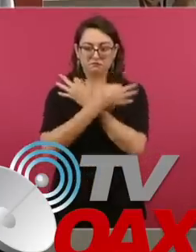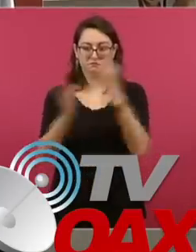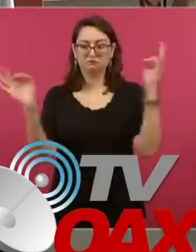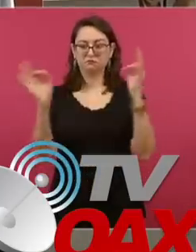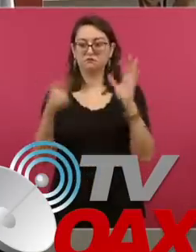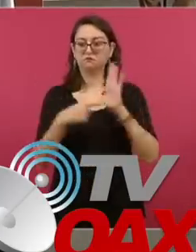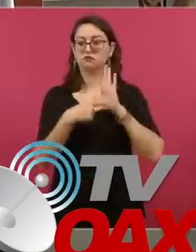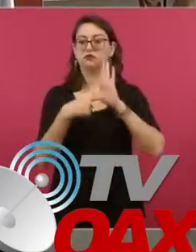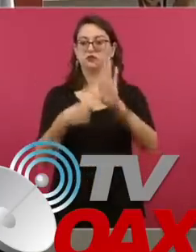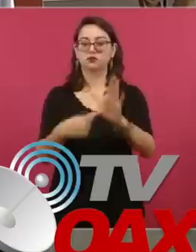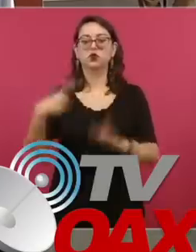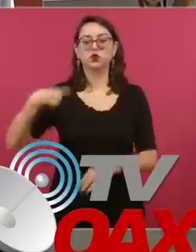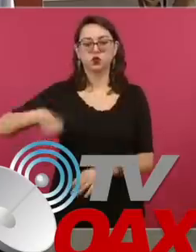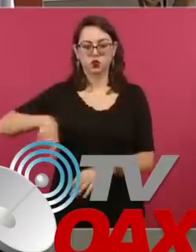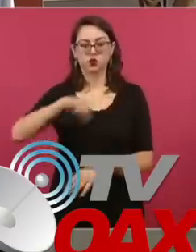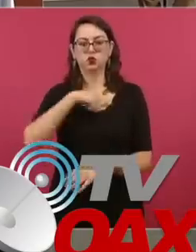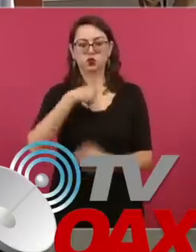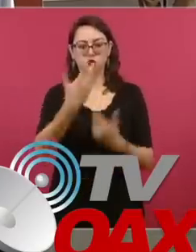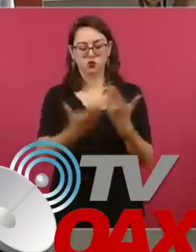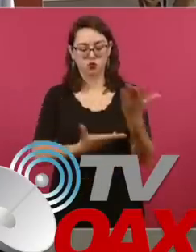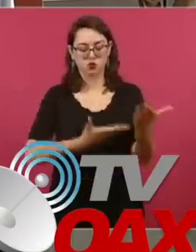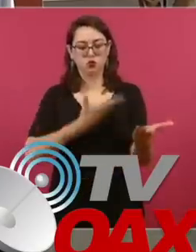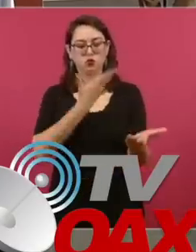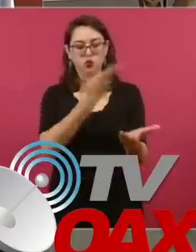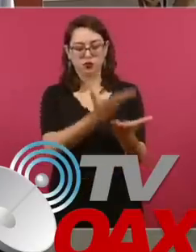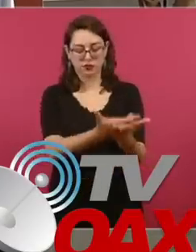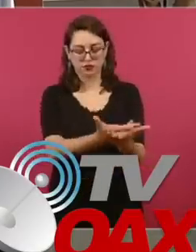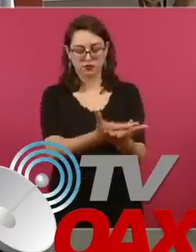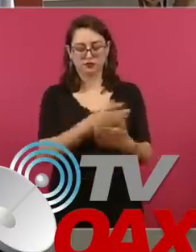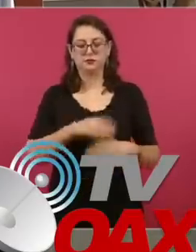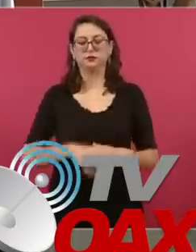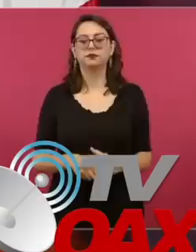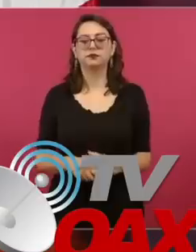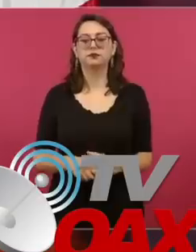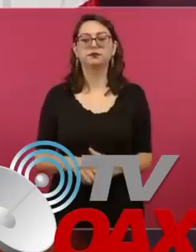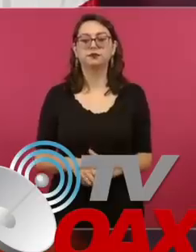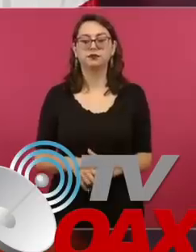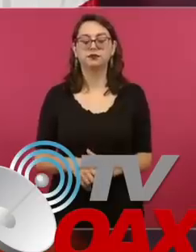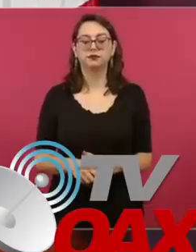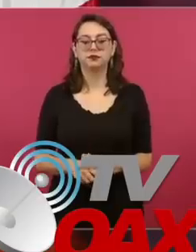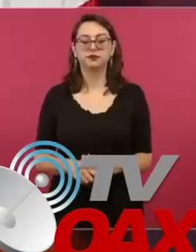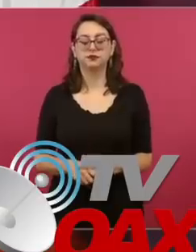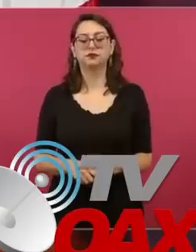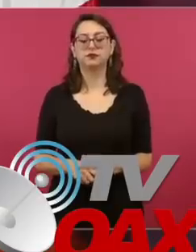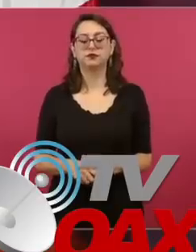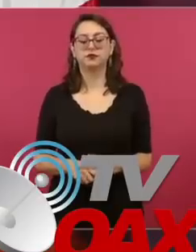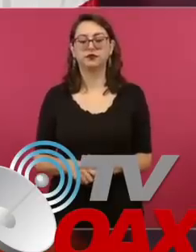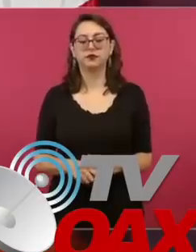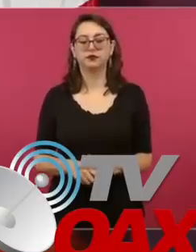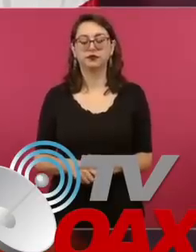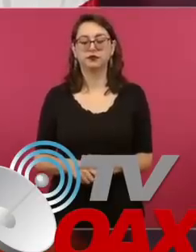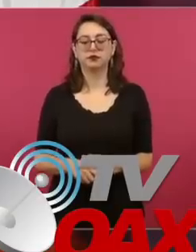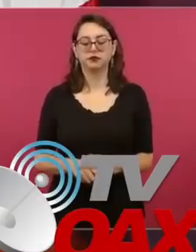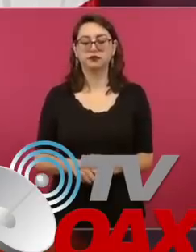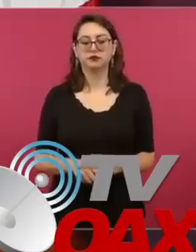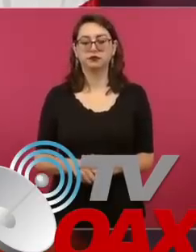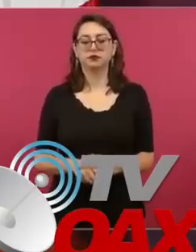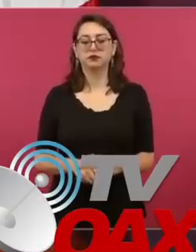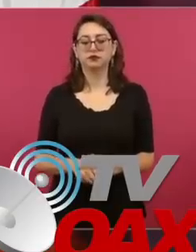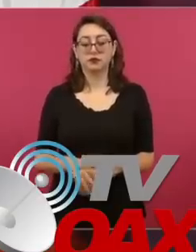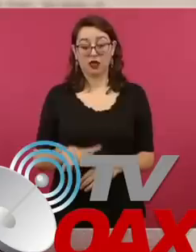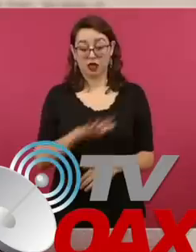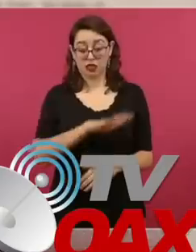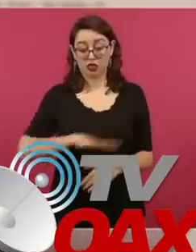sobre eso. Estamos planteando que si aceptan,